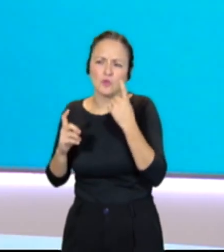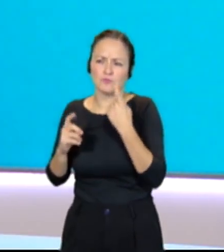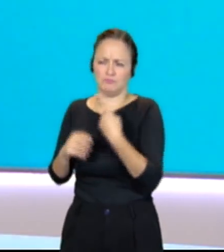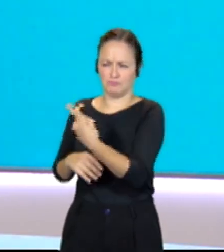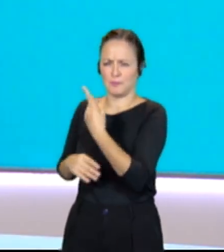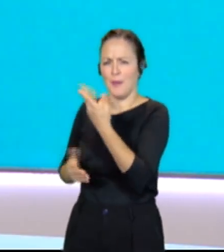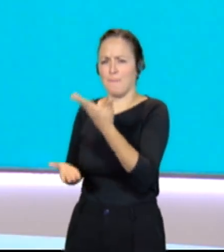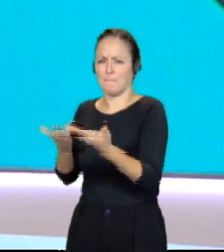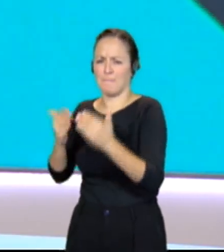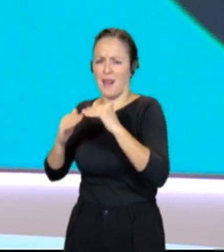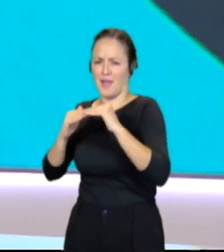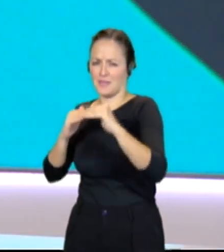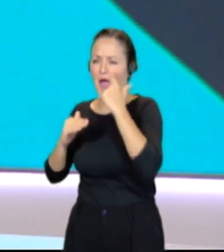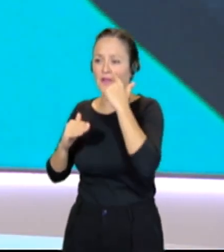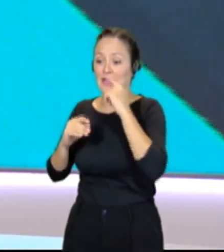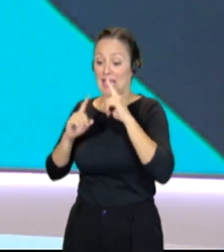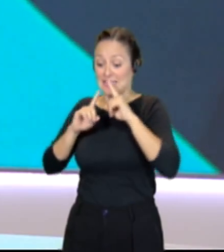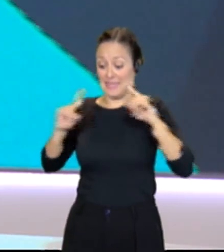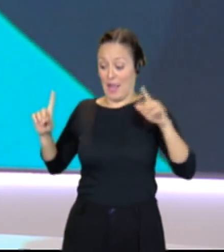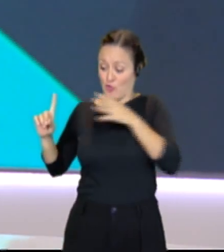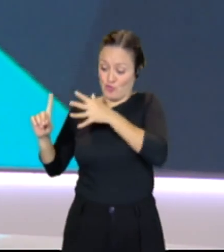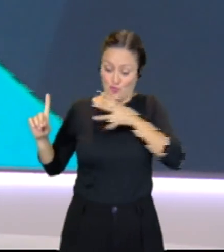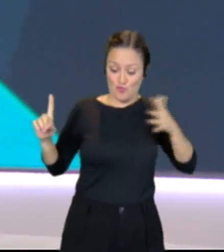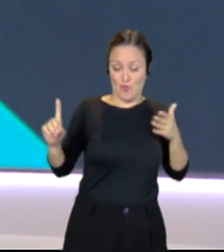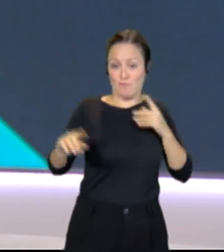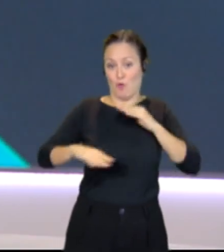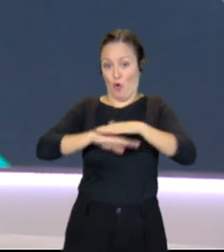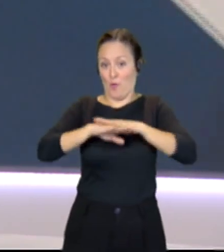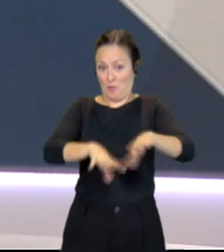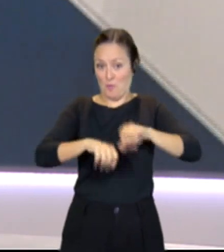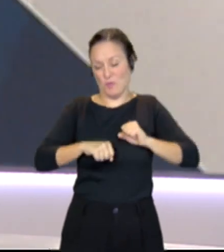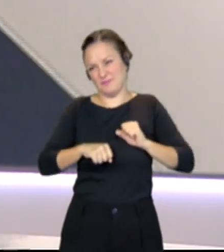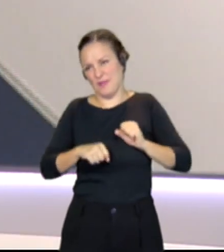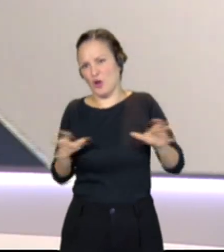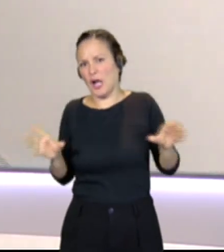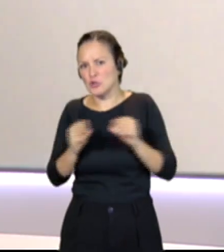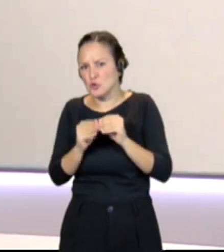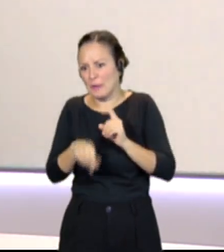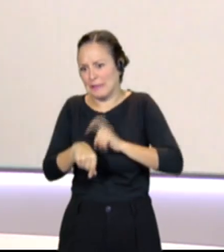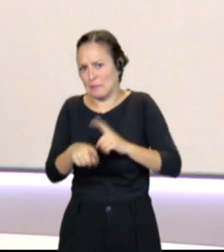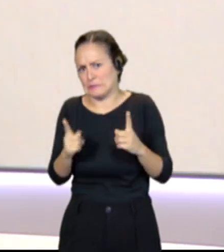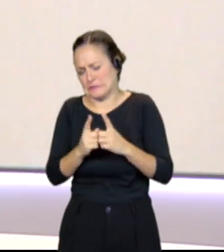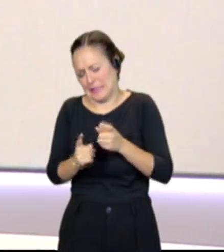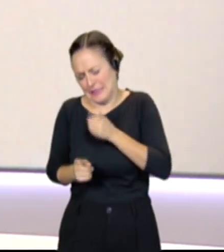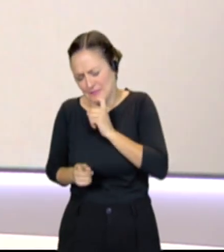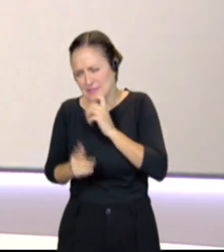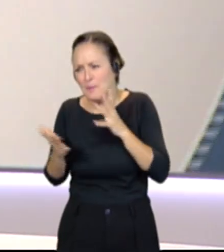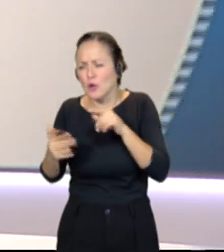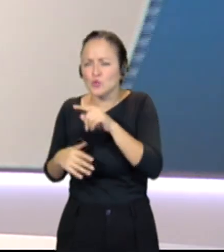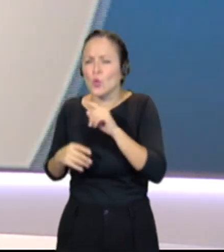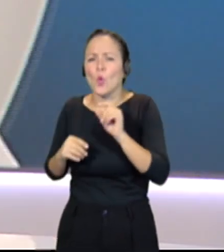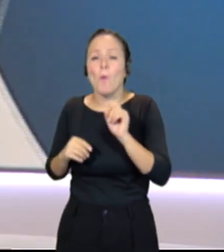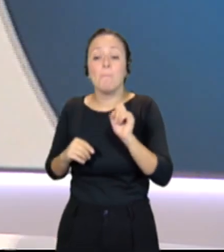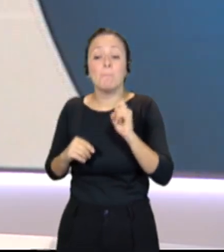un año de mandato. Es complicado resumir en poco tiempo, pero ¿cómo describiría o cómo resumiría este primer